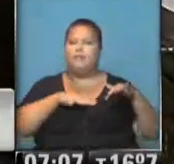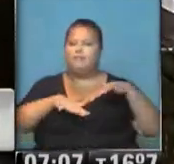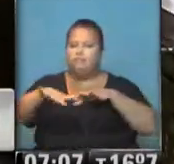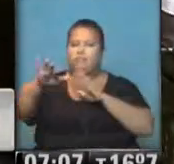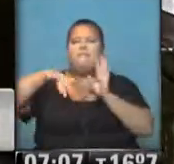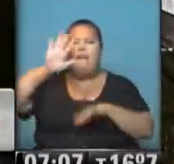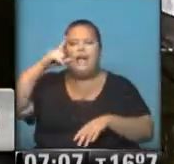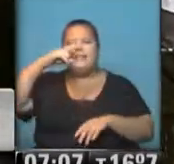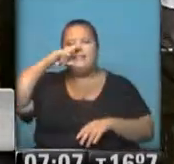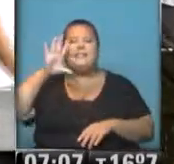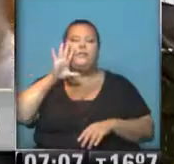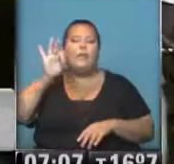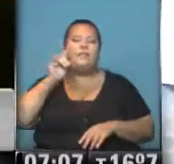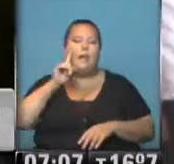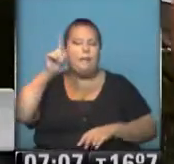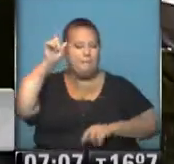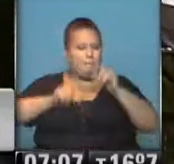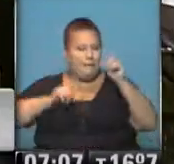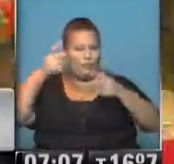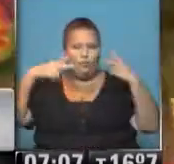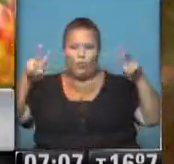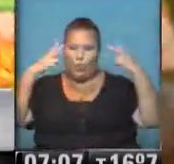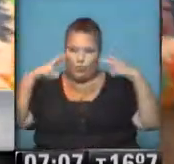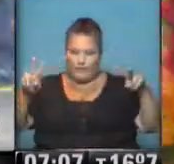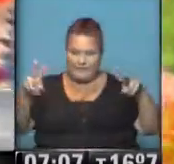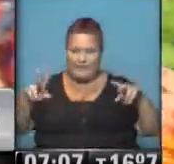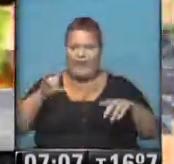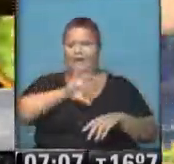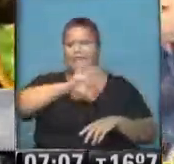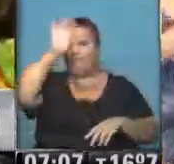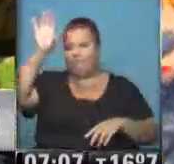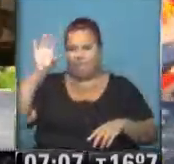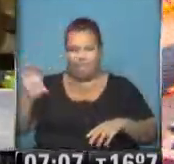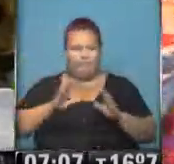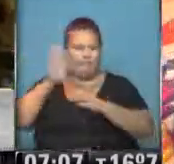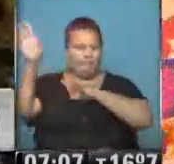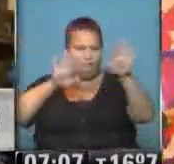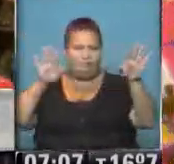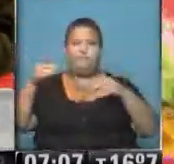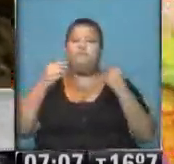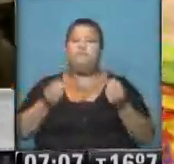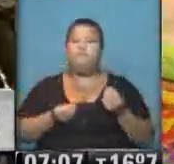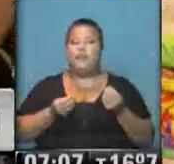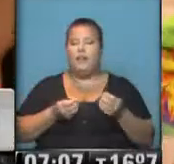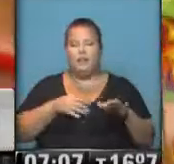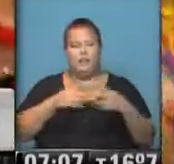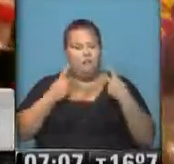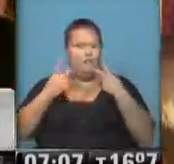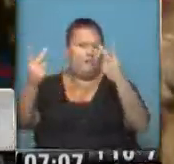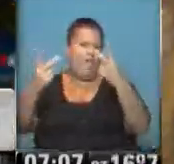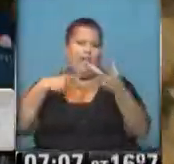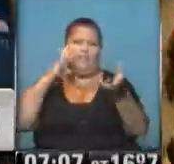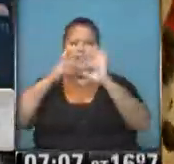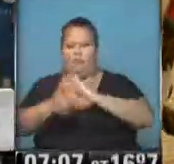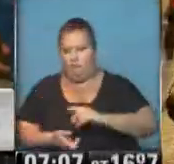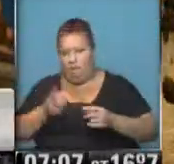más de 750.000 turistas. Hablamos de diferentes destinos que se movilizaron por diferentes